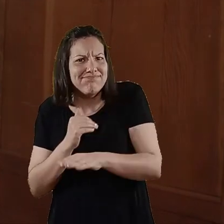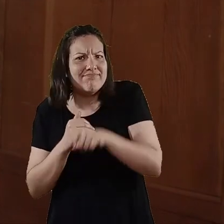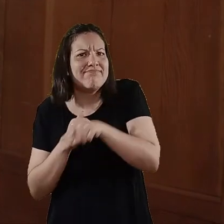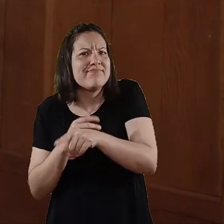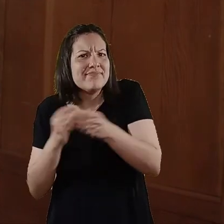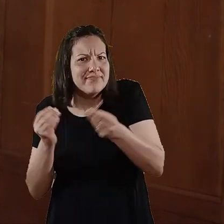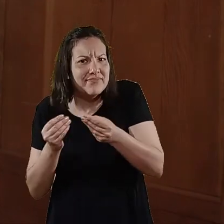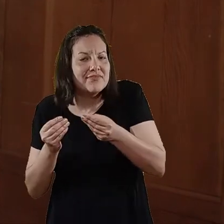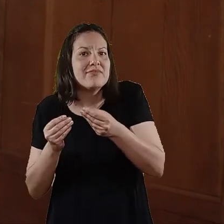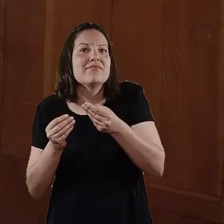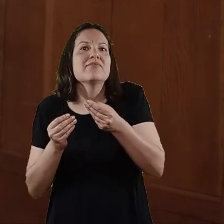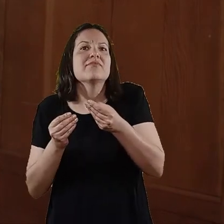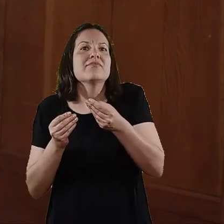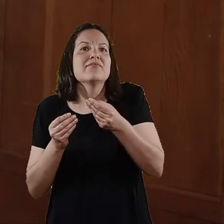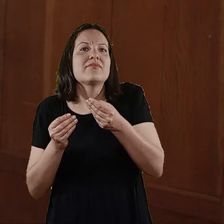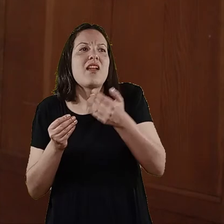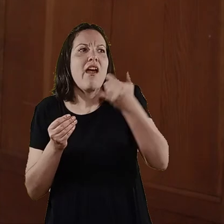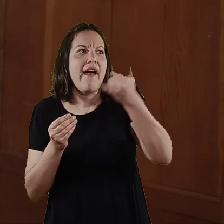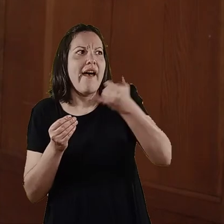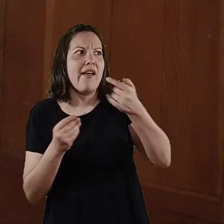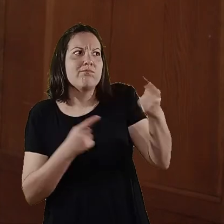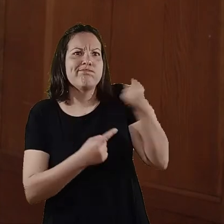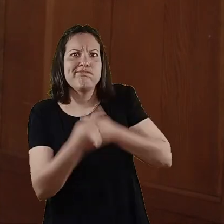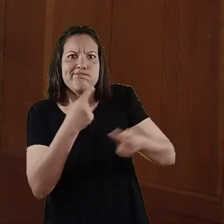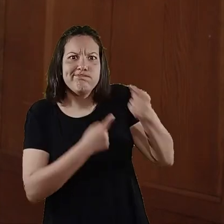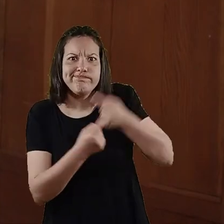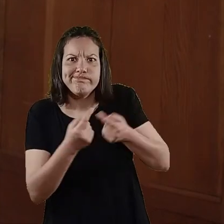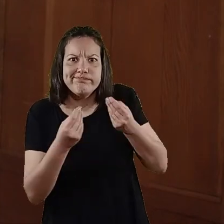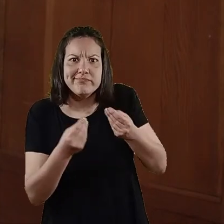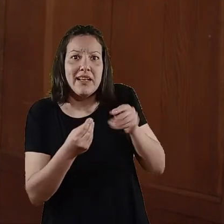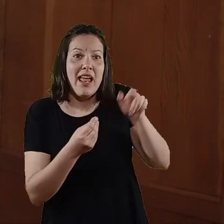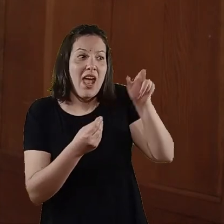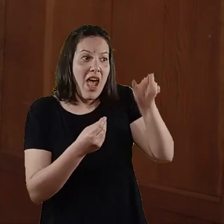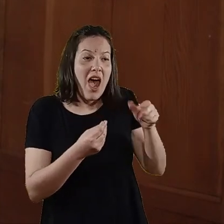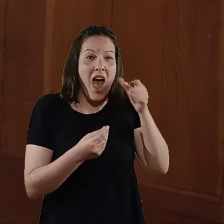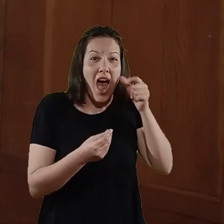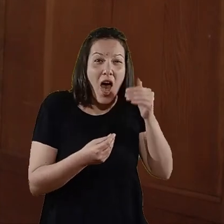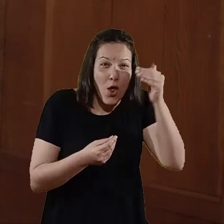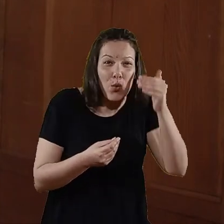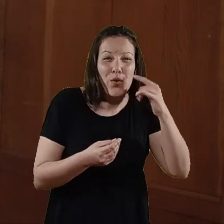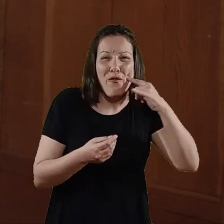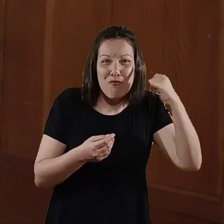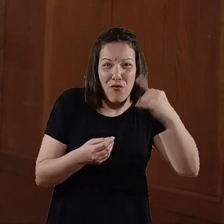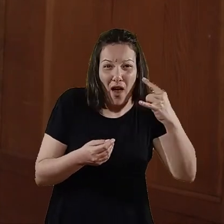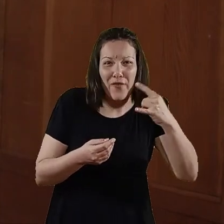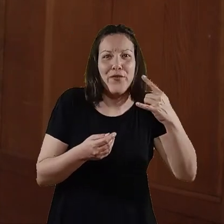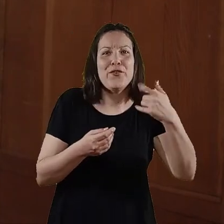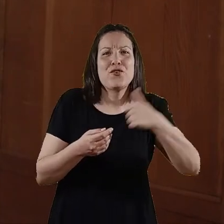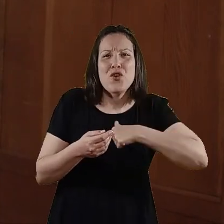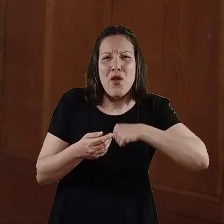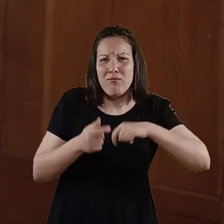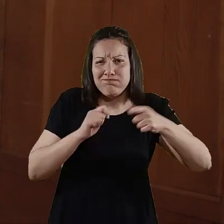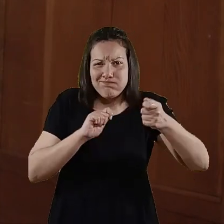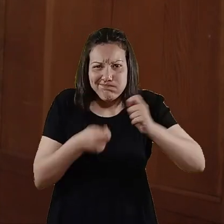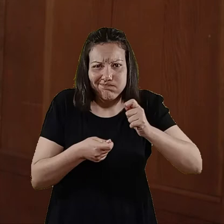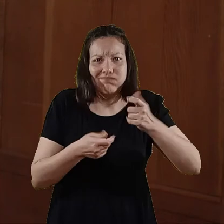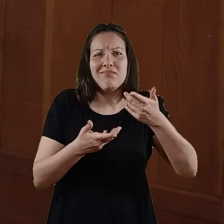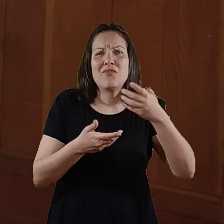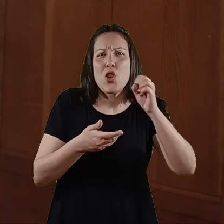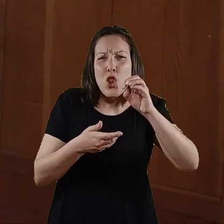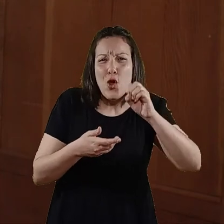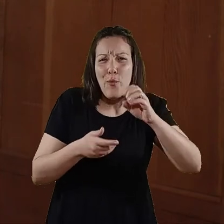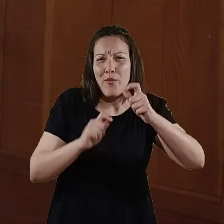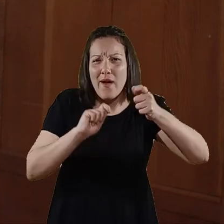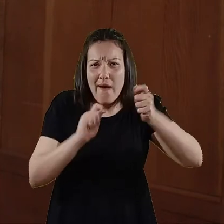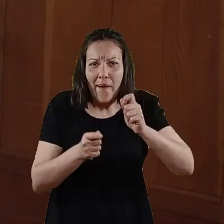a la que se encuentra expuesta, donde el agresor cambia su identidad, cambia su nombre, cambia